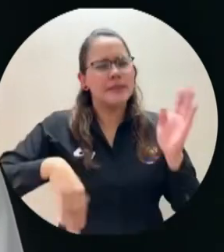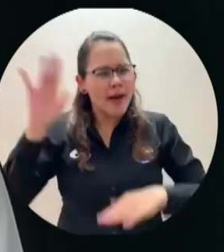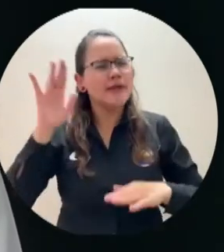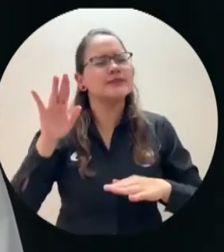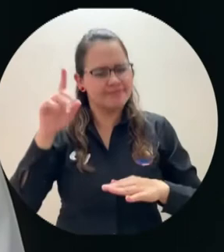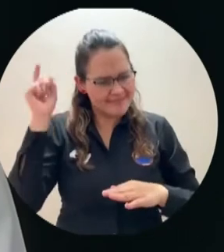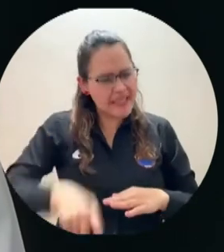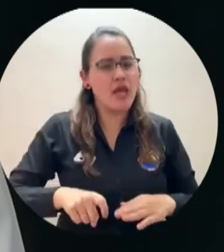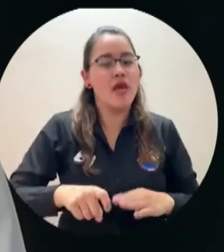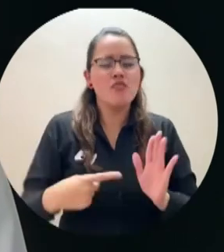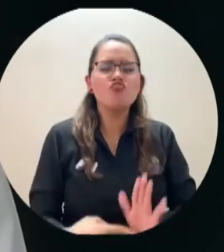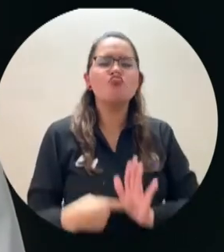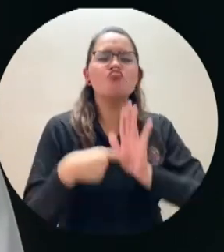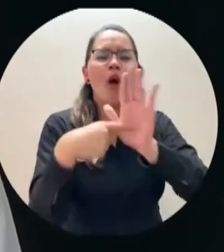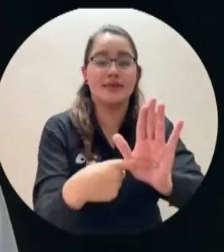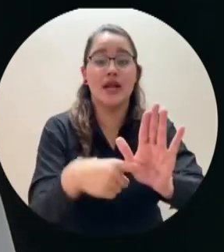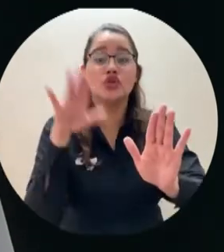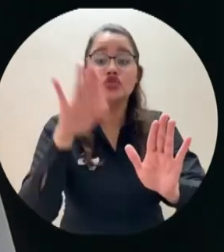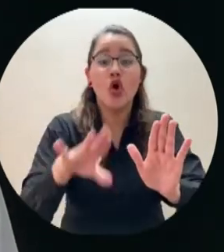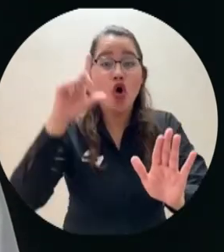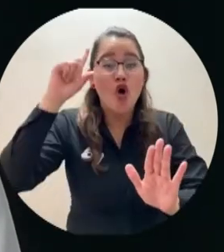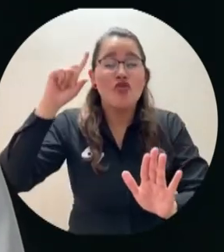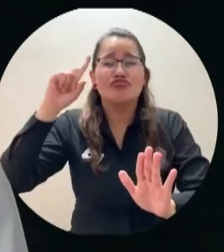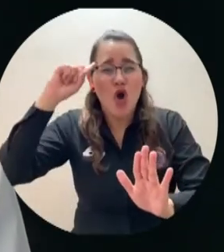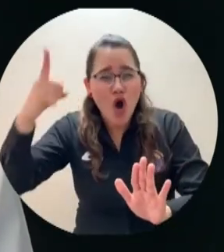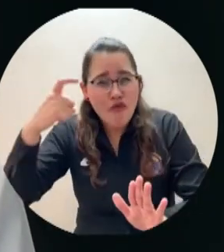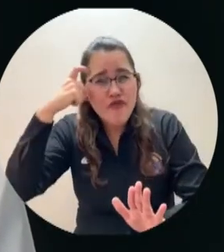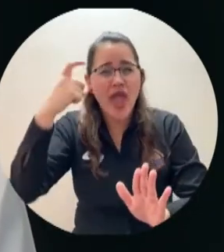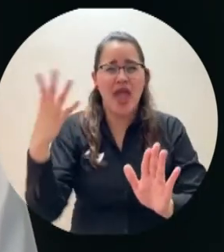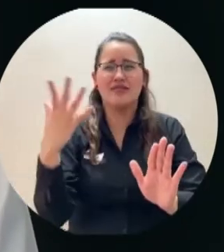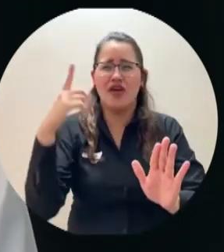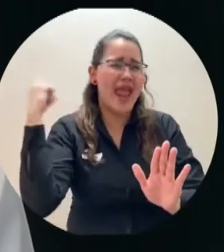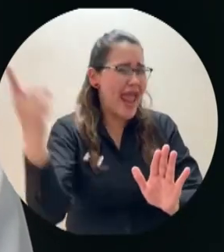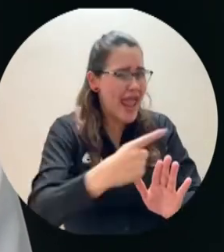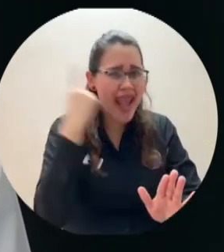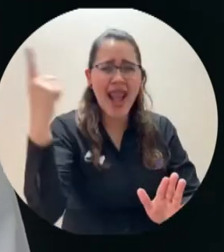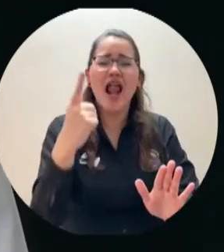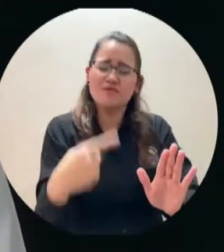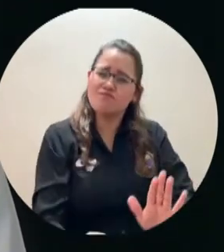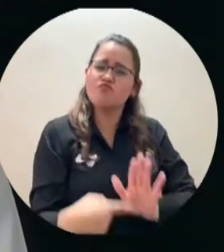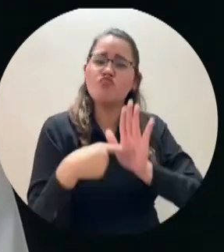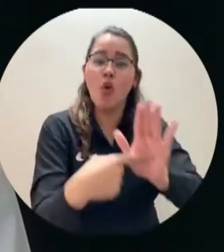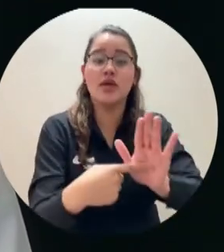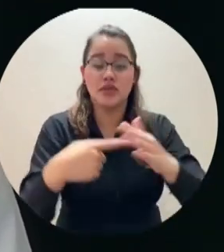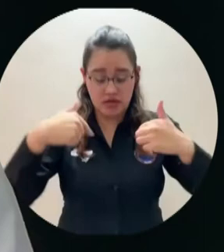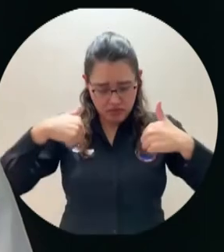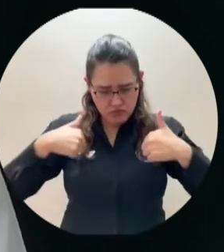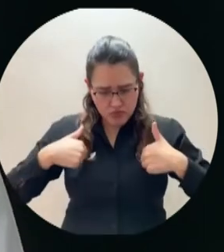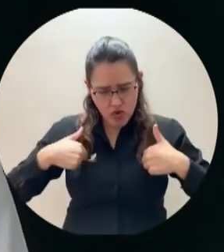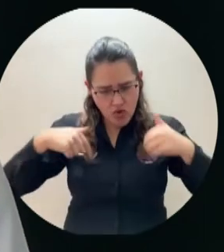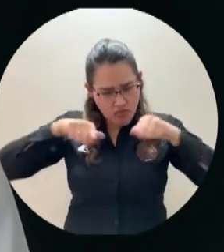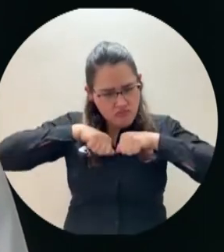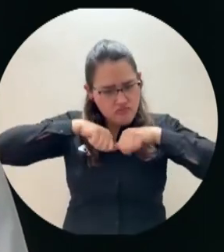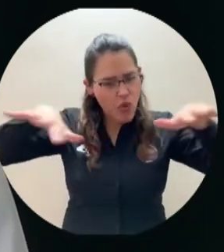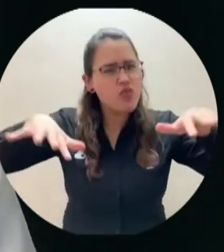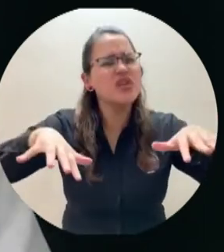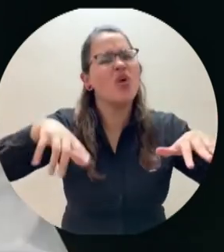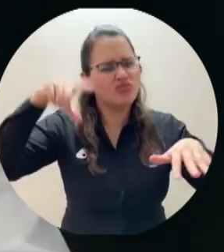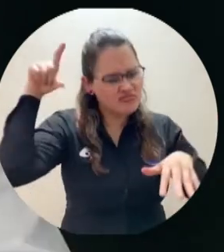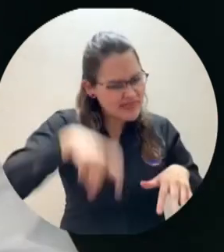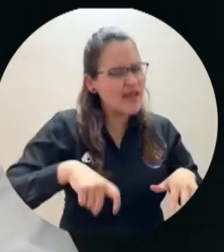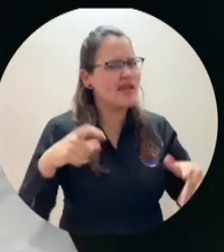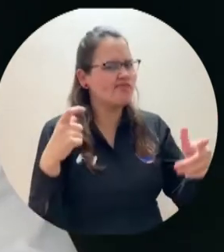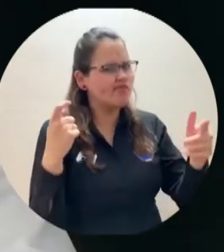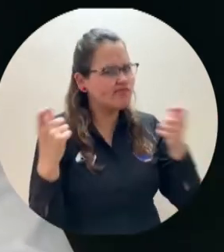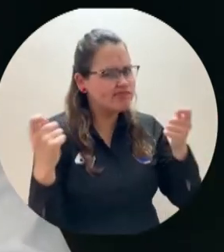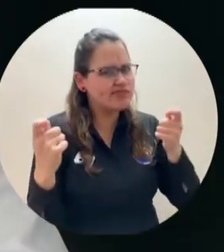cosas, demostrar que los recursos públicos son sagrados y que se debe hacer una correcta, justa y equitativa